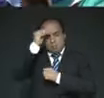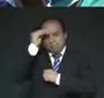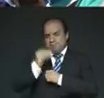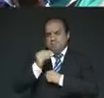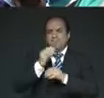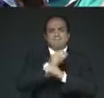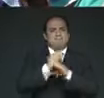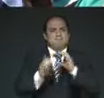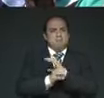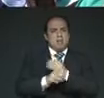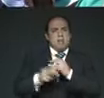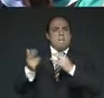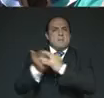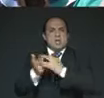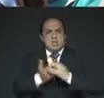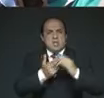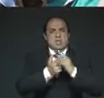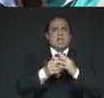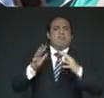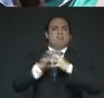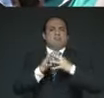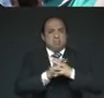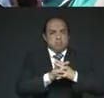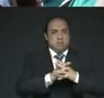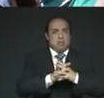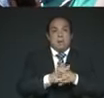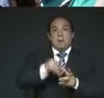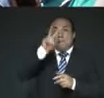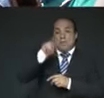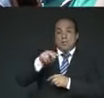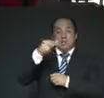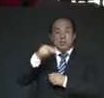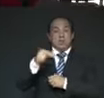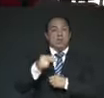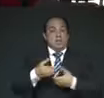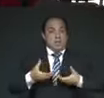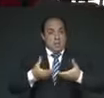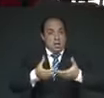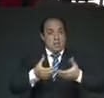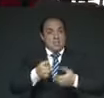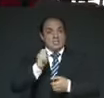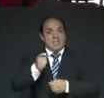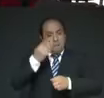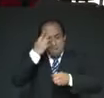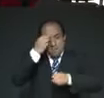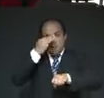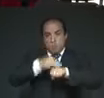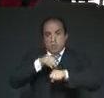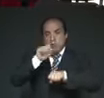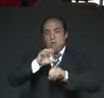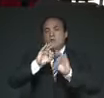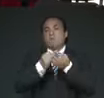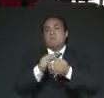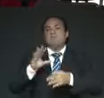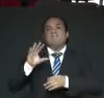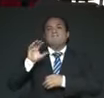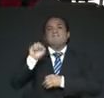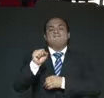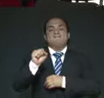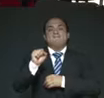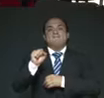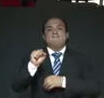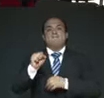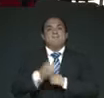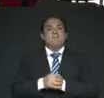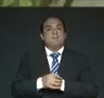Sí, los nombres de las calles son memoria histórica, pero también son una forma de poder. Llamar a esta